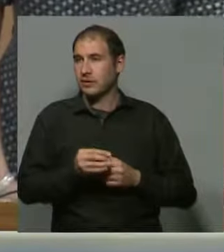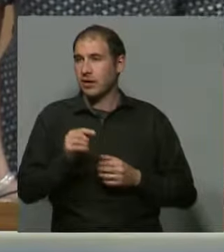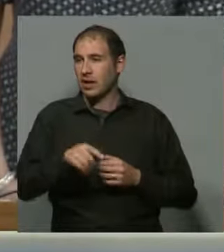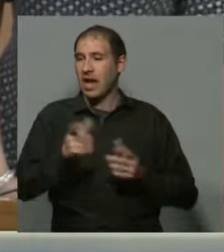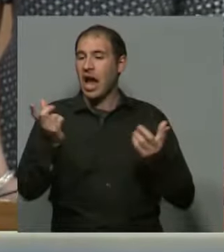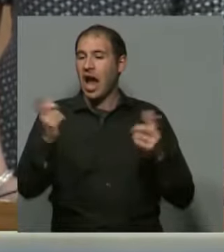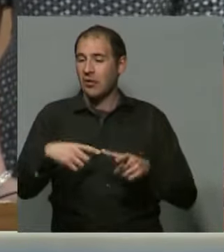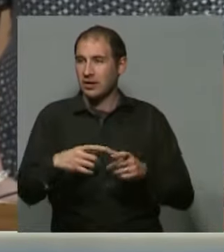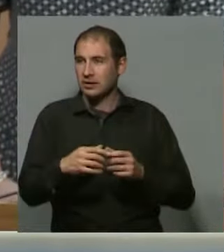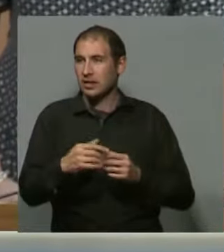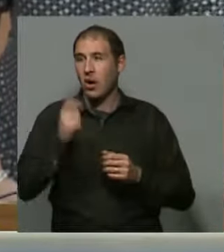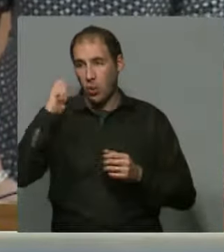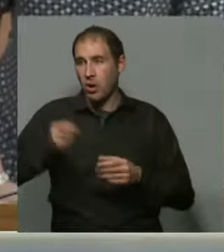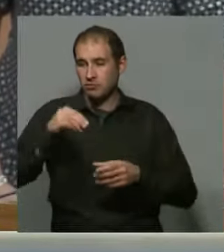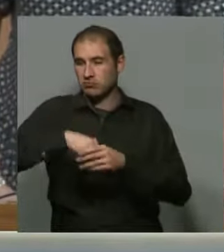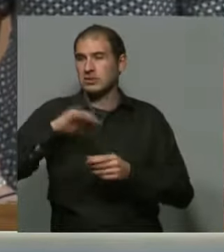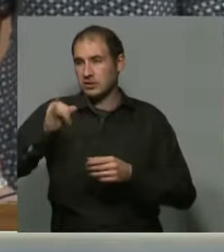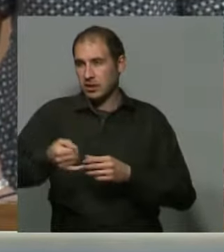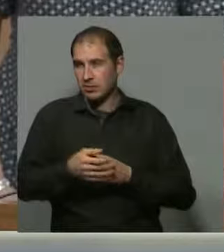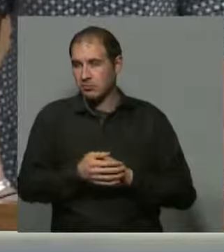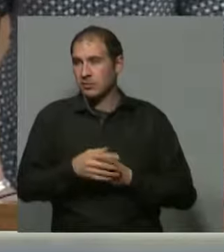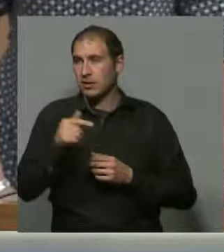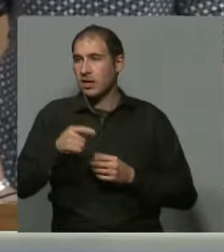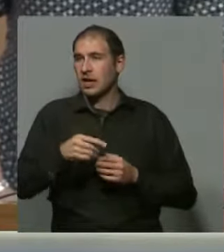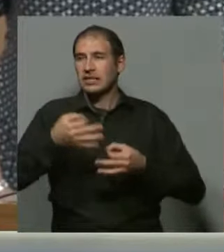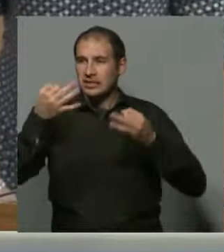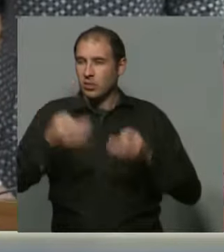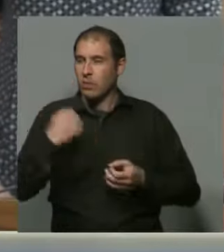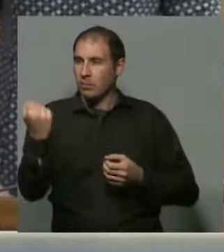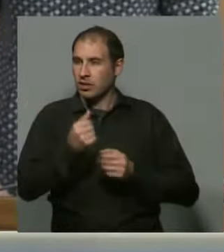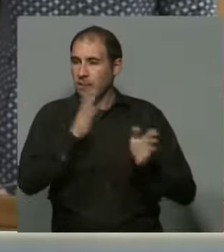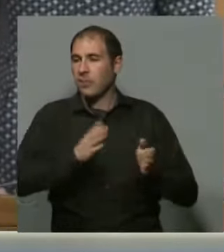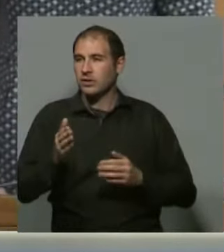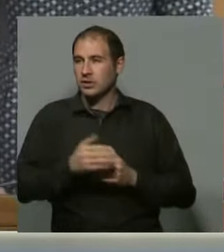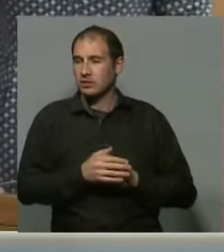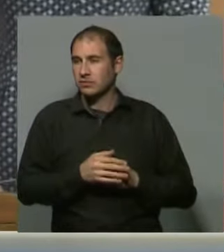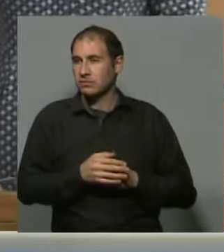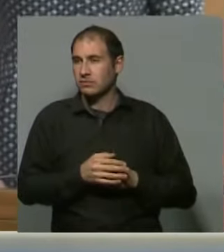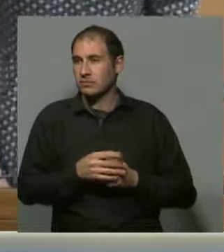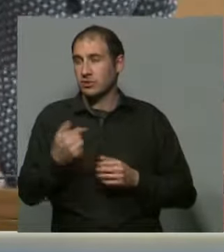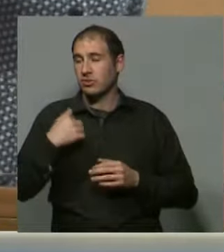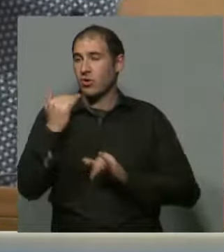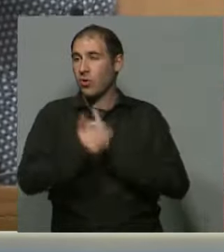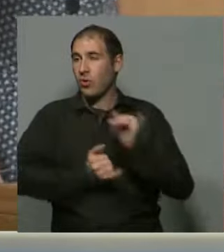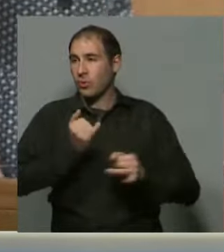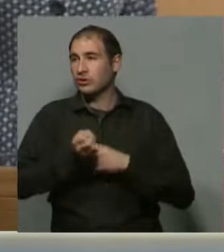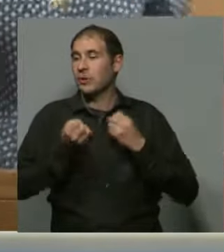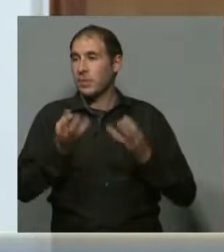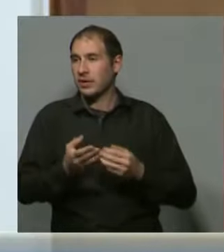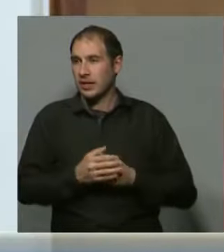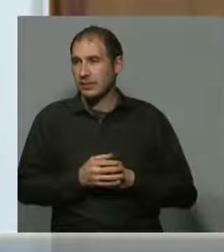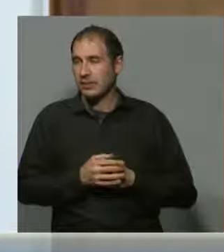una audiencia, donde va a estar el juez y se va a dar una celería importante al proceso civil. Esto lo traigo a colación porque